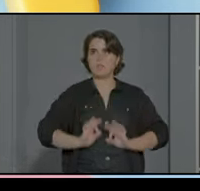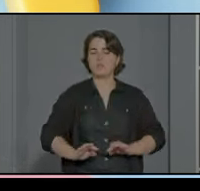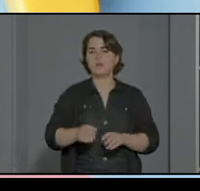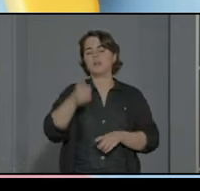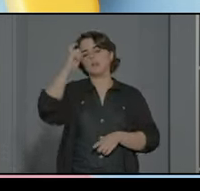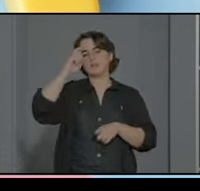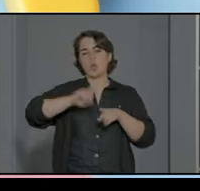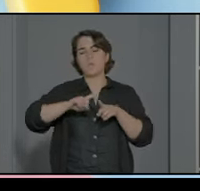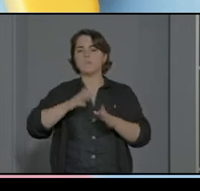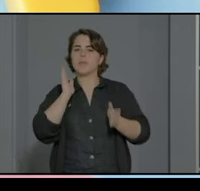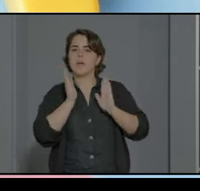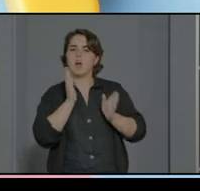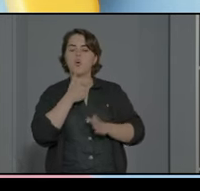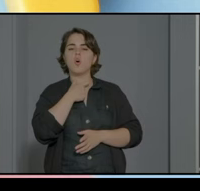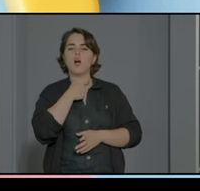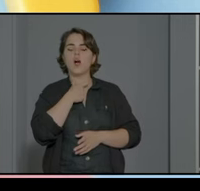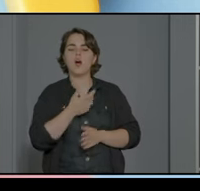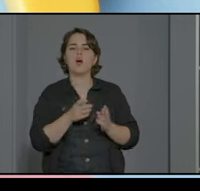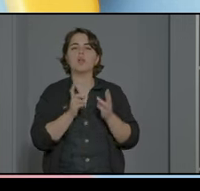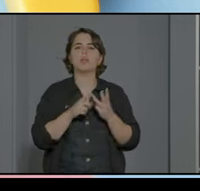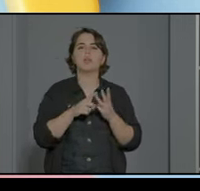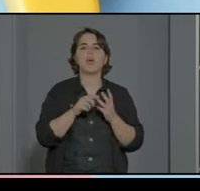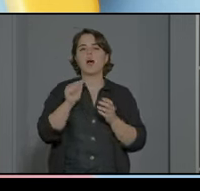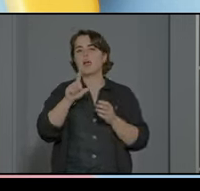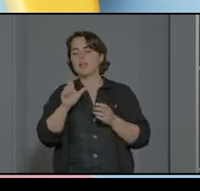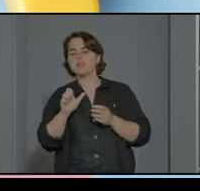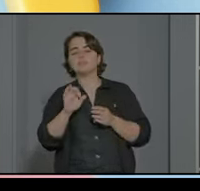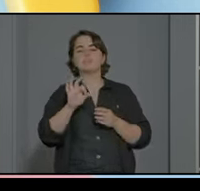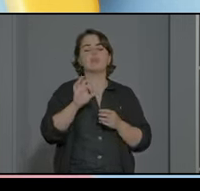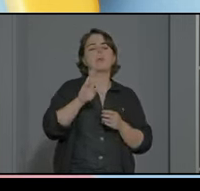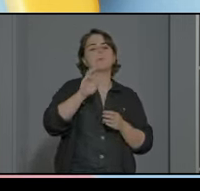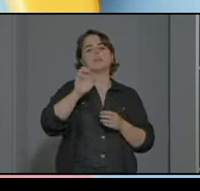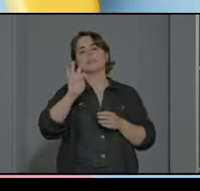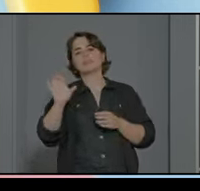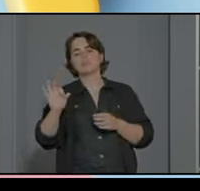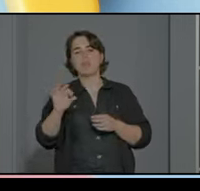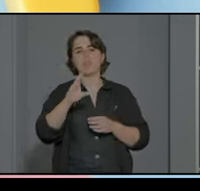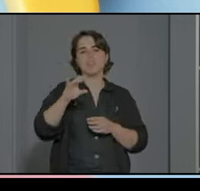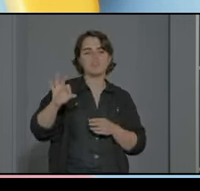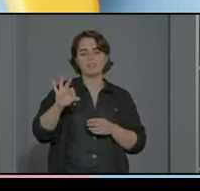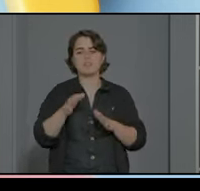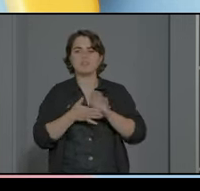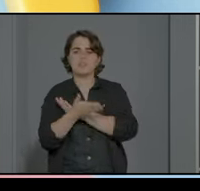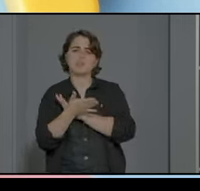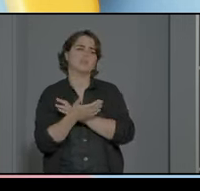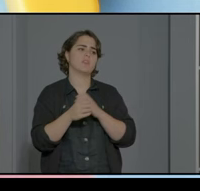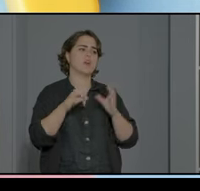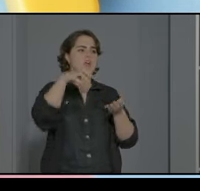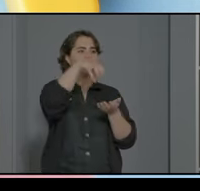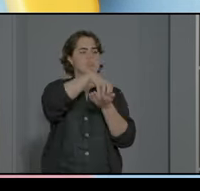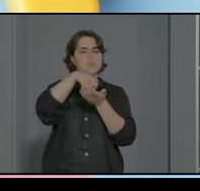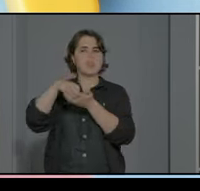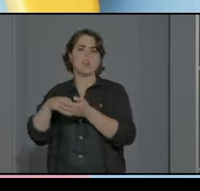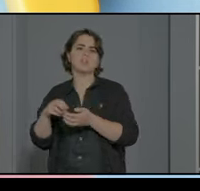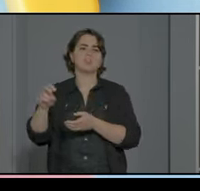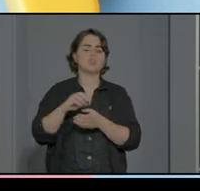psicopedagoga tenemos pedagogos tenemos ALs tenemos PT y tenemos TIS tenemos técnicos para poder abordar toda la